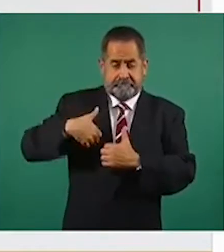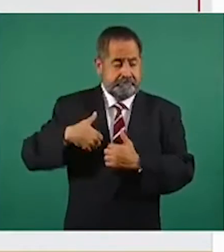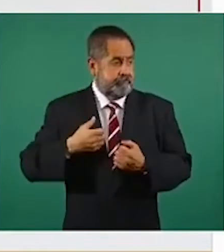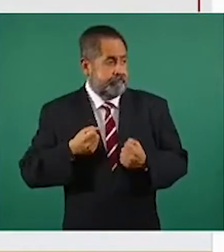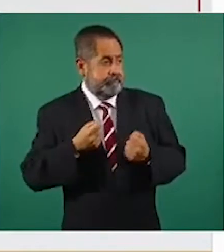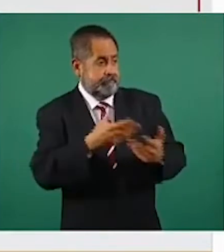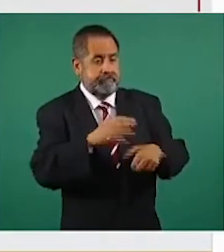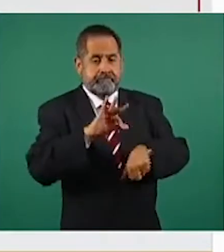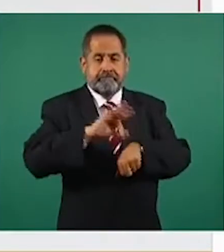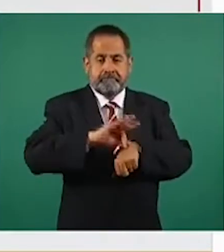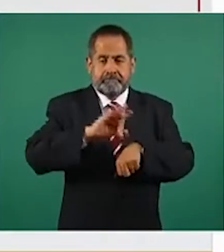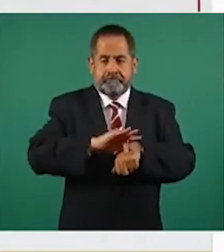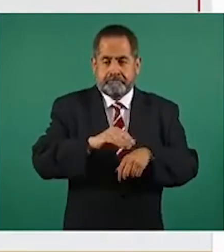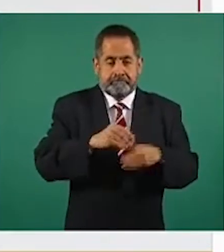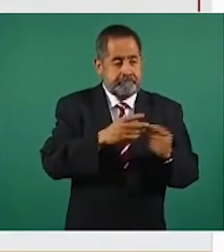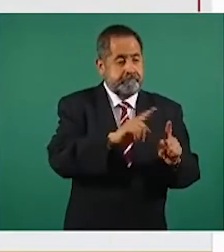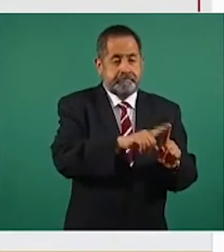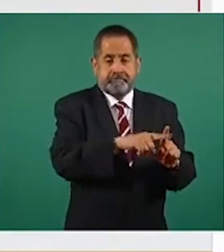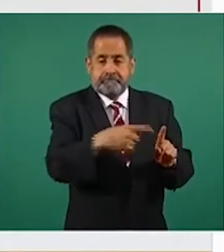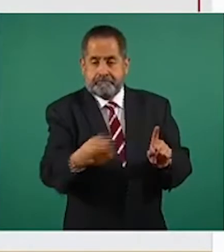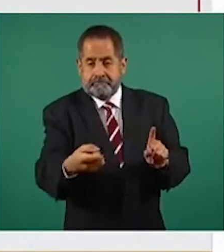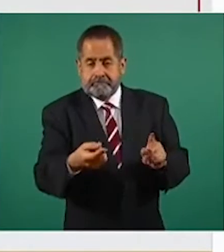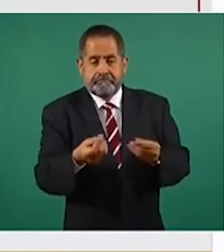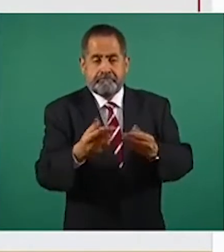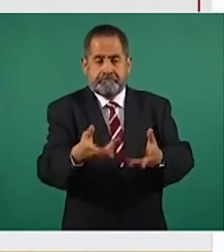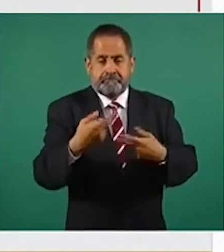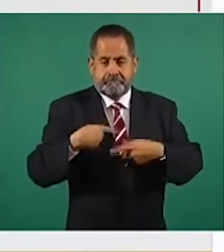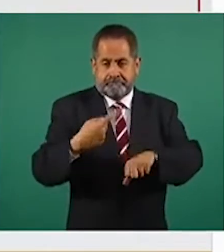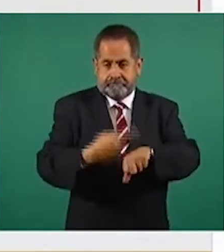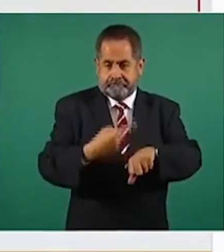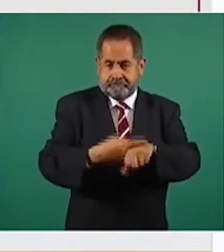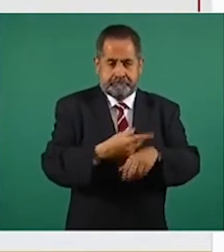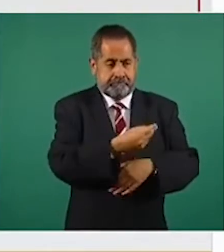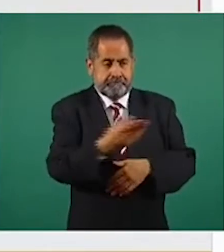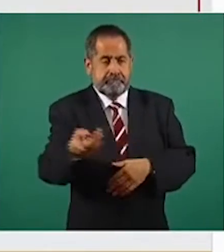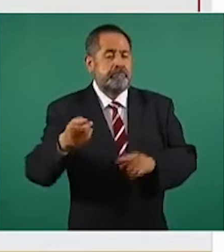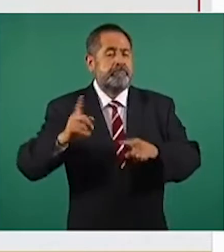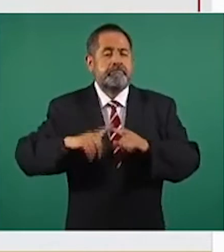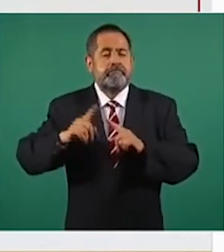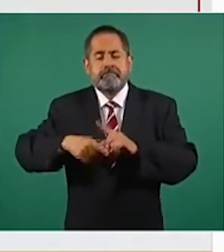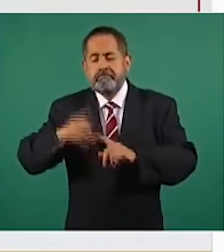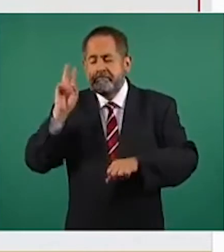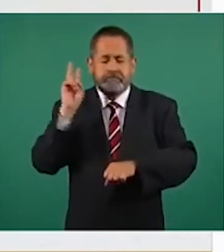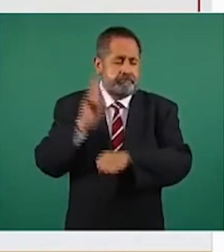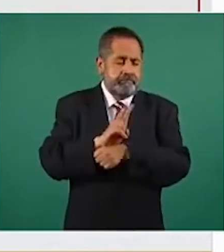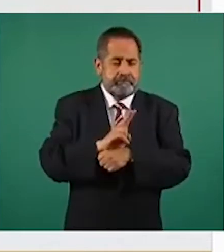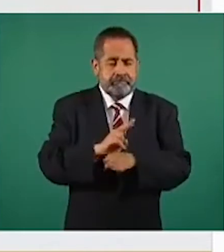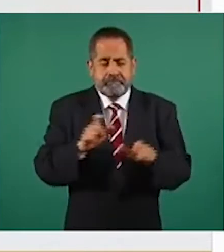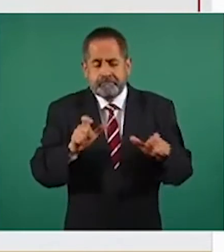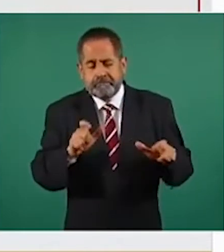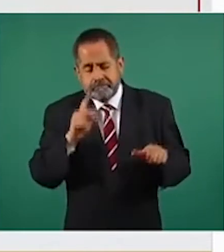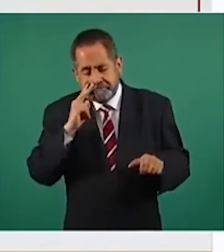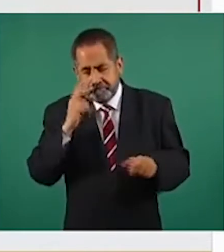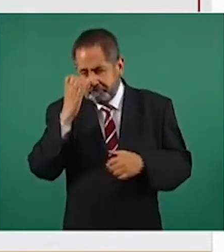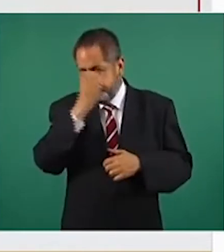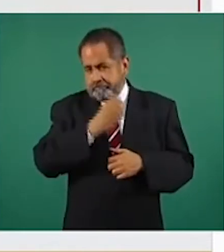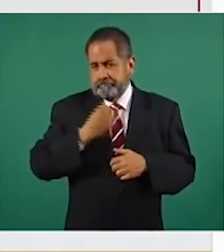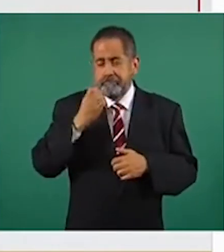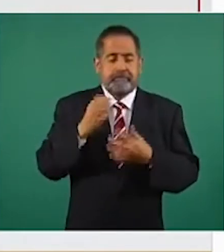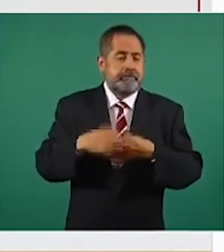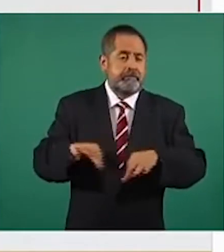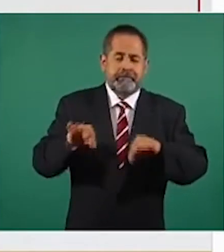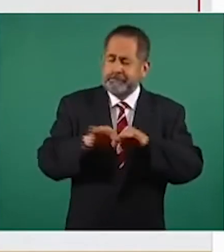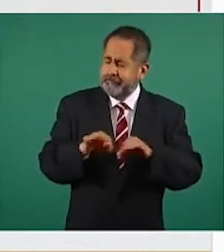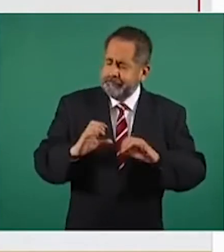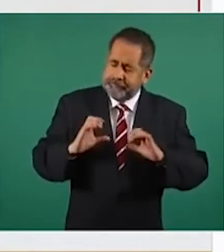y de la farmacia a las manos de los pacientes, estará supervisada de manera meticulosa, ya que nada de esto,